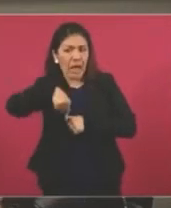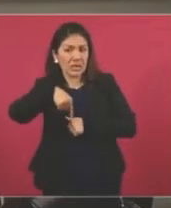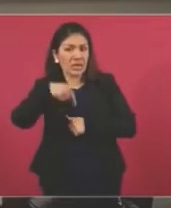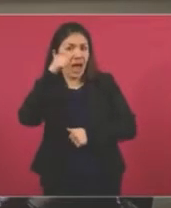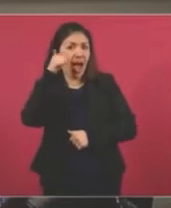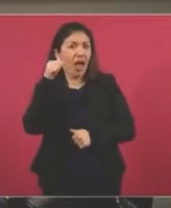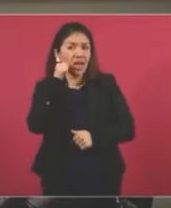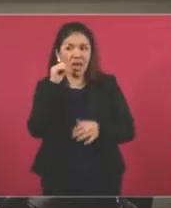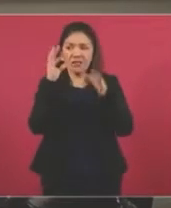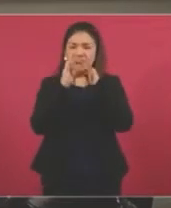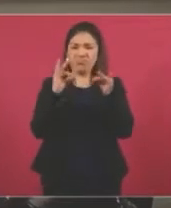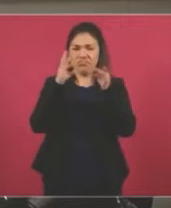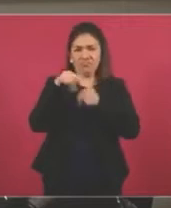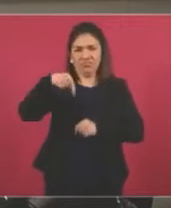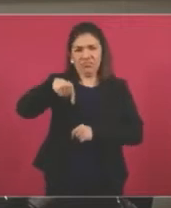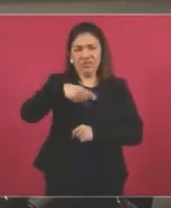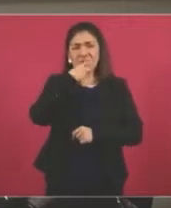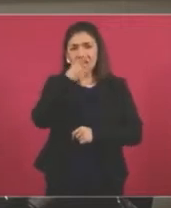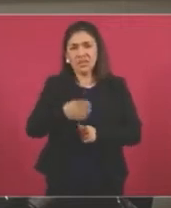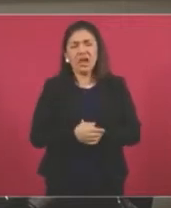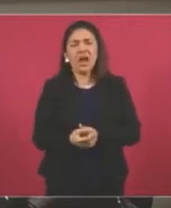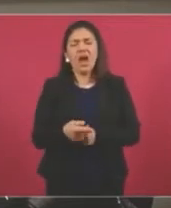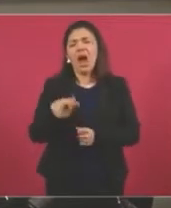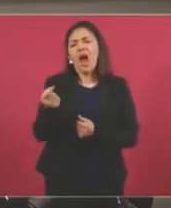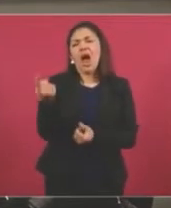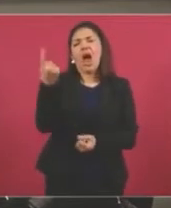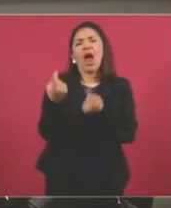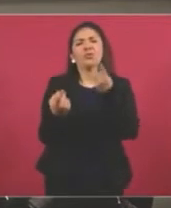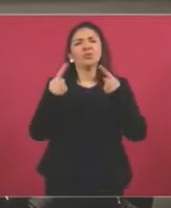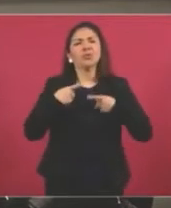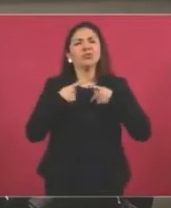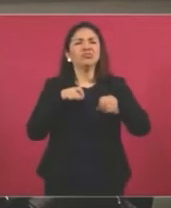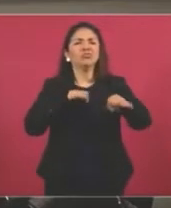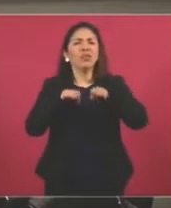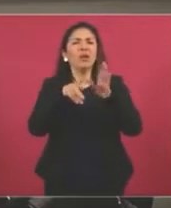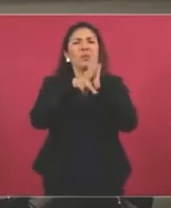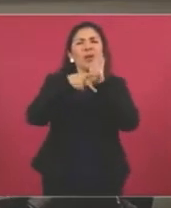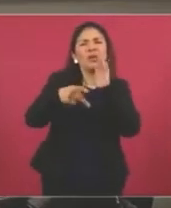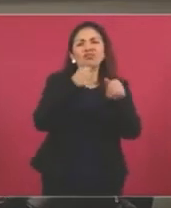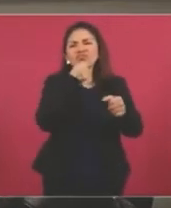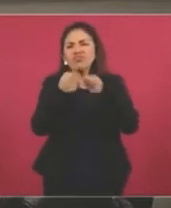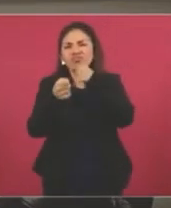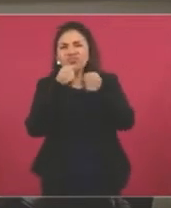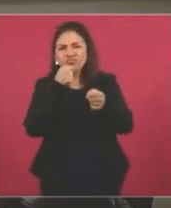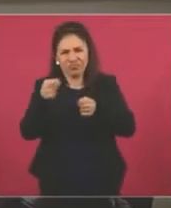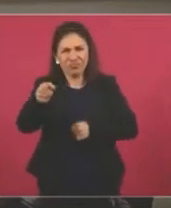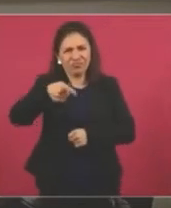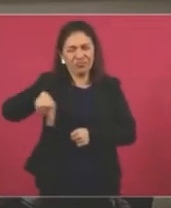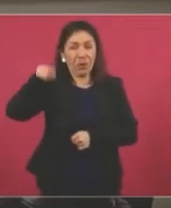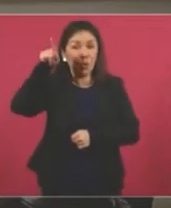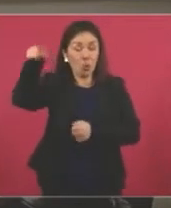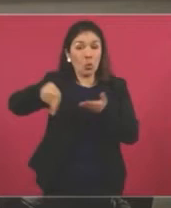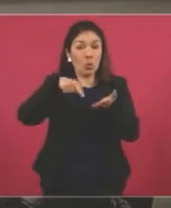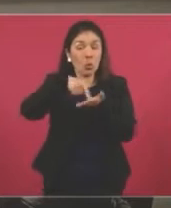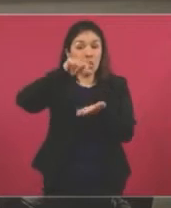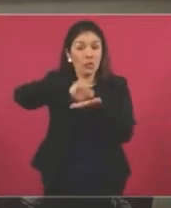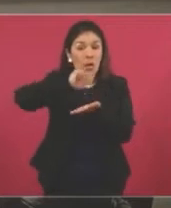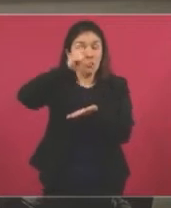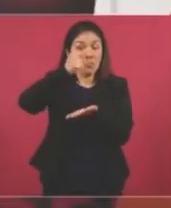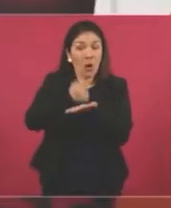ayer, que medios de información de Tamaulipas